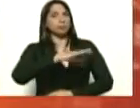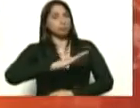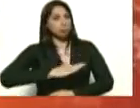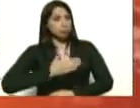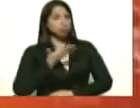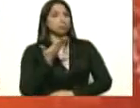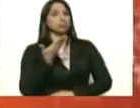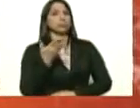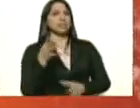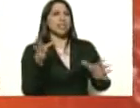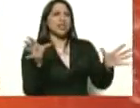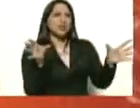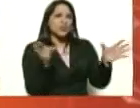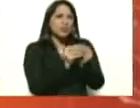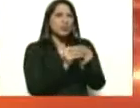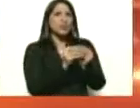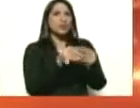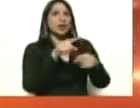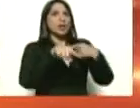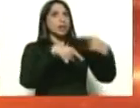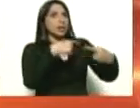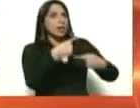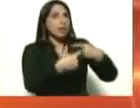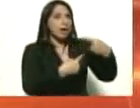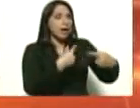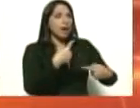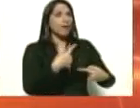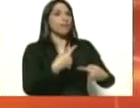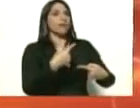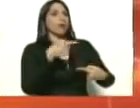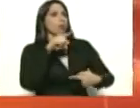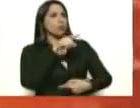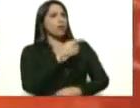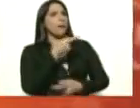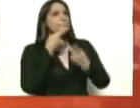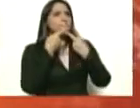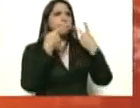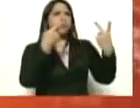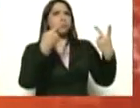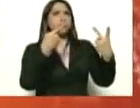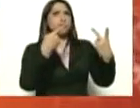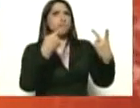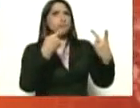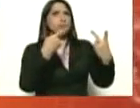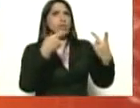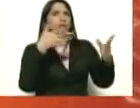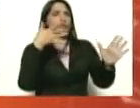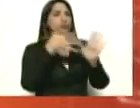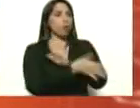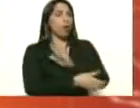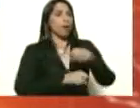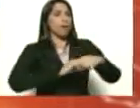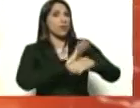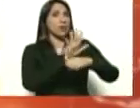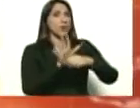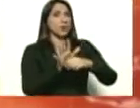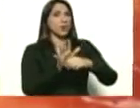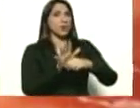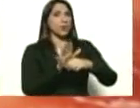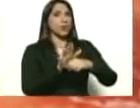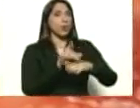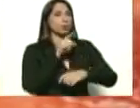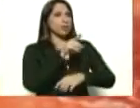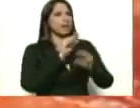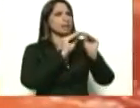Podríamos resumir que cada vez que usted ha tenido una locución pública para referirse a la situación de la pandemia por COVID-19, usted ha hecho un